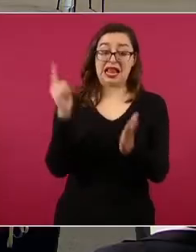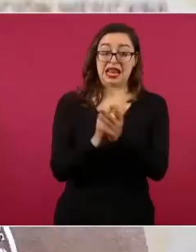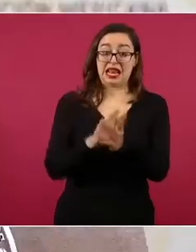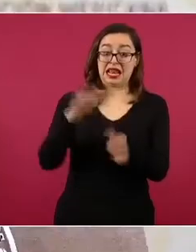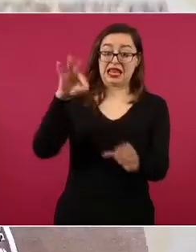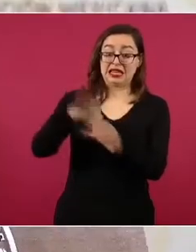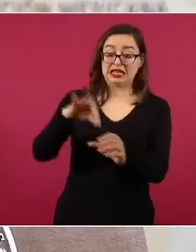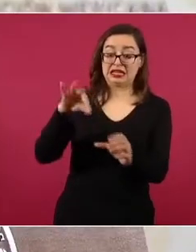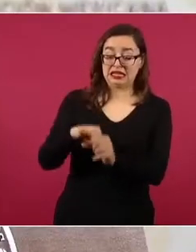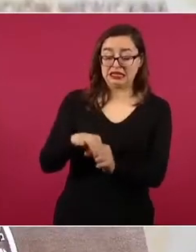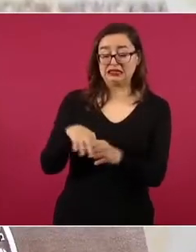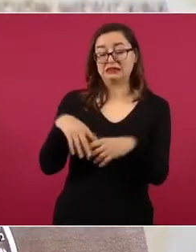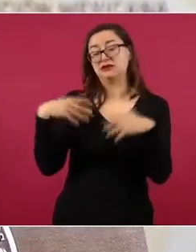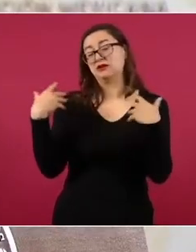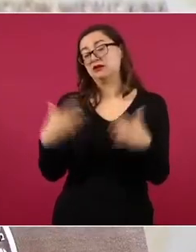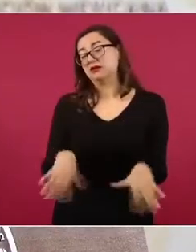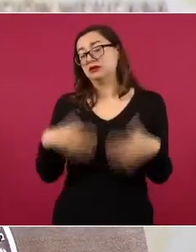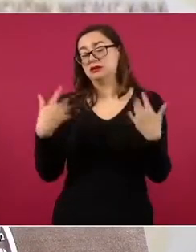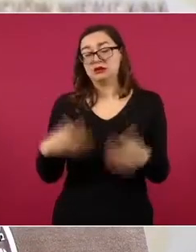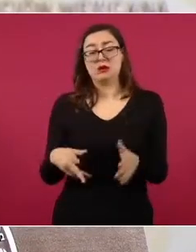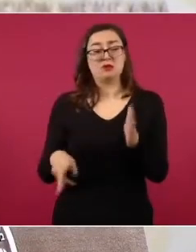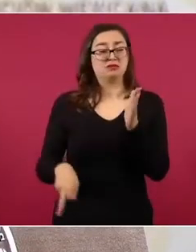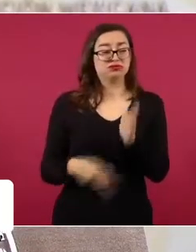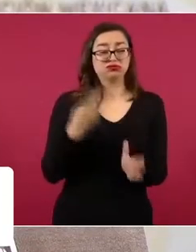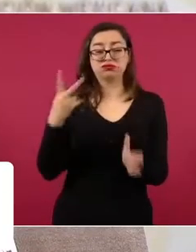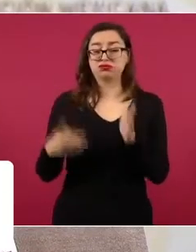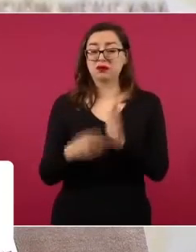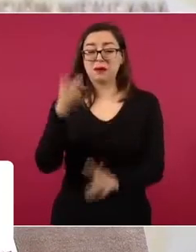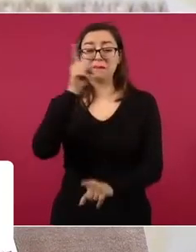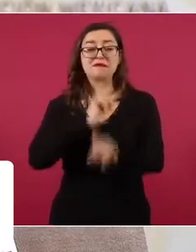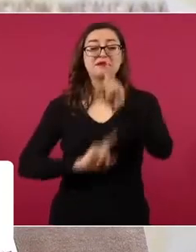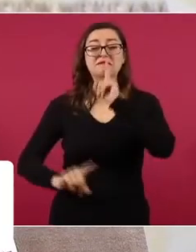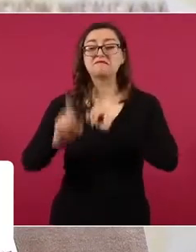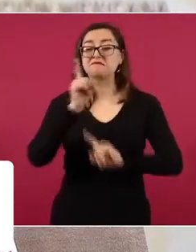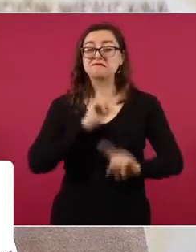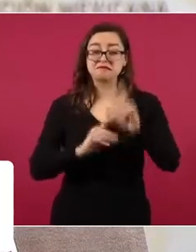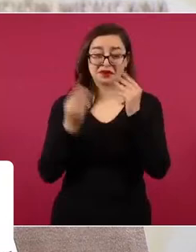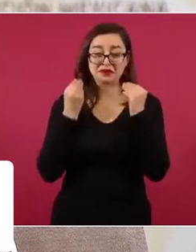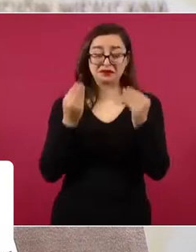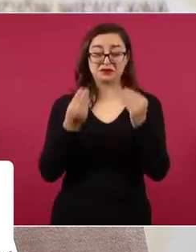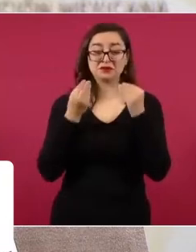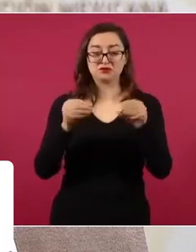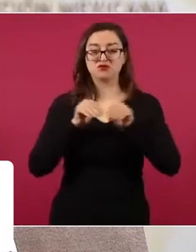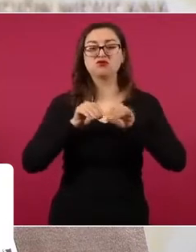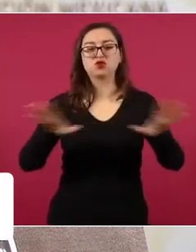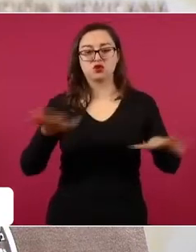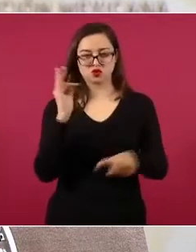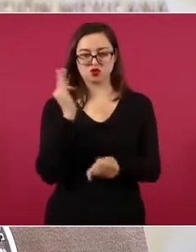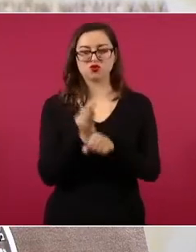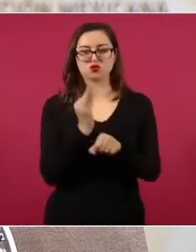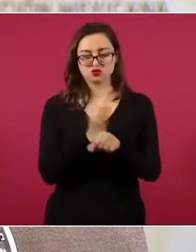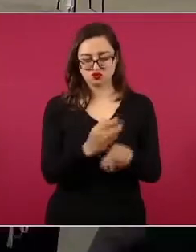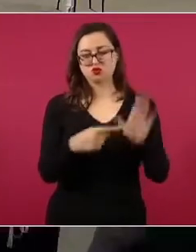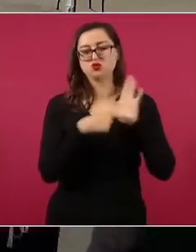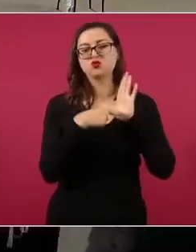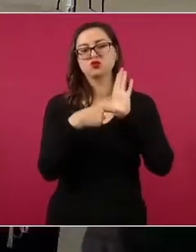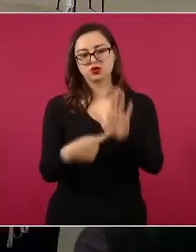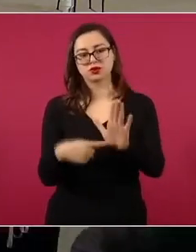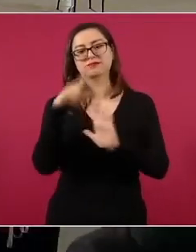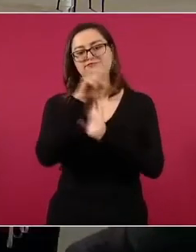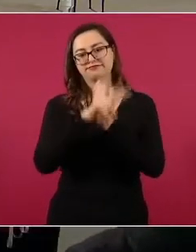hasta el día de hoy, aquí les presentamos un video con unas cuantas falsedades más, de las que ya presentamos también en esta sección,